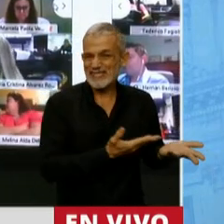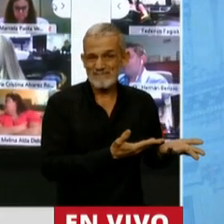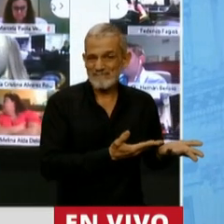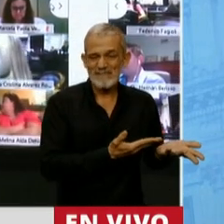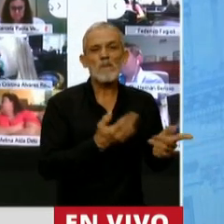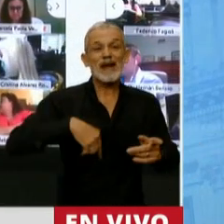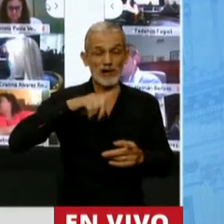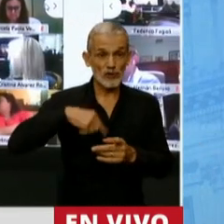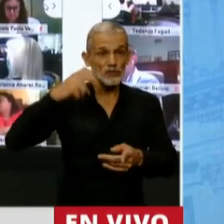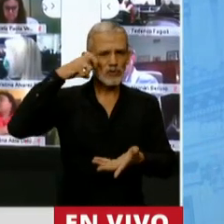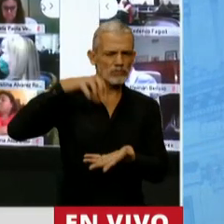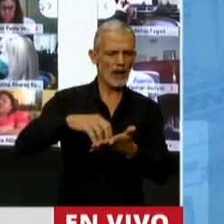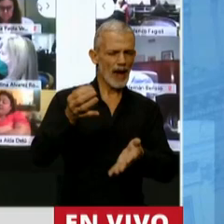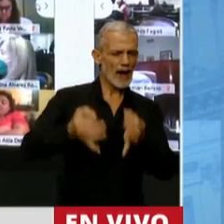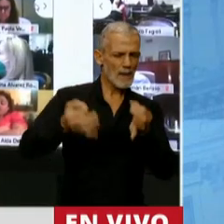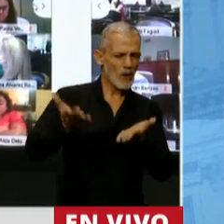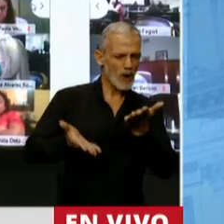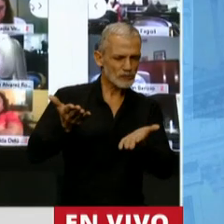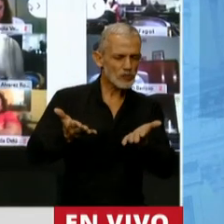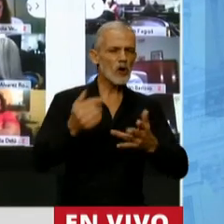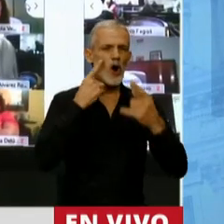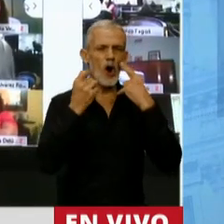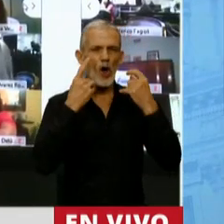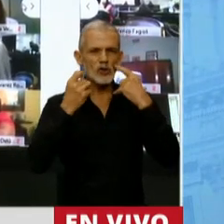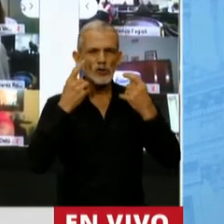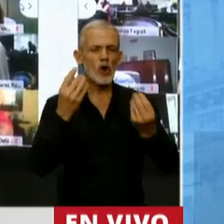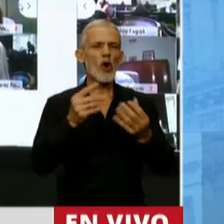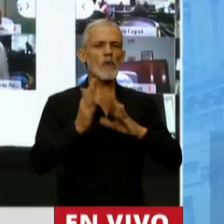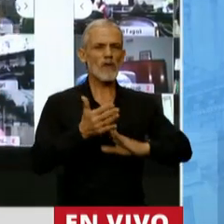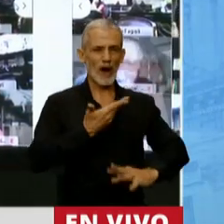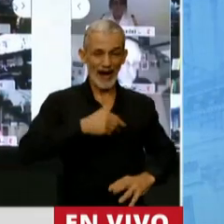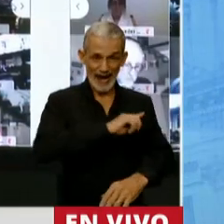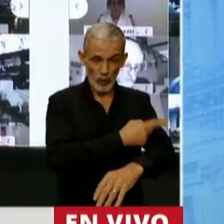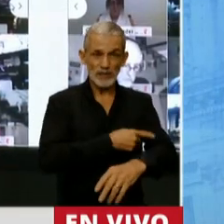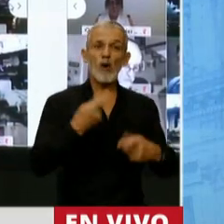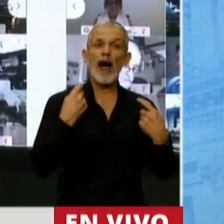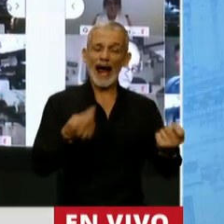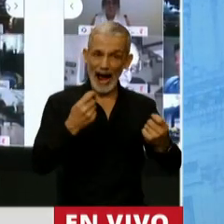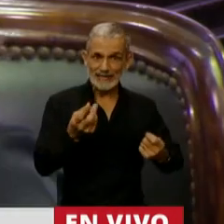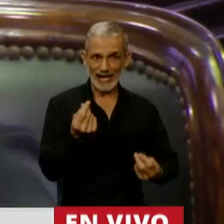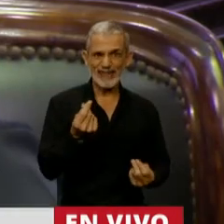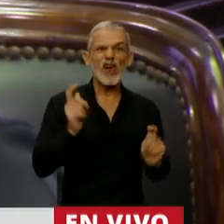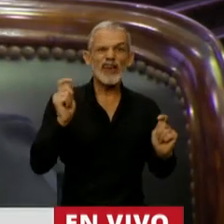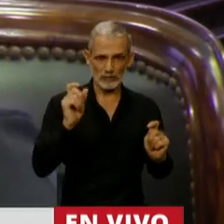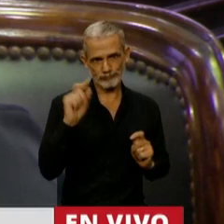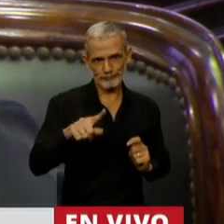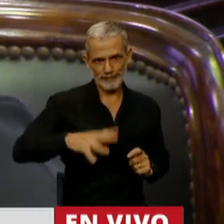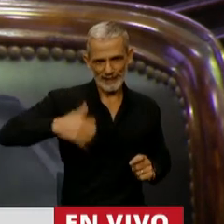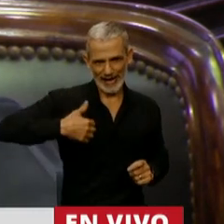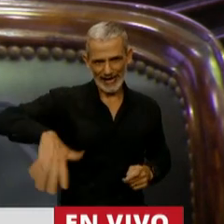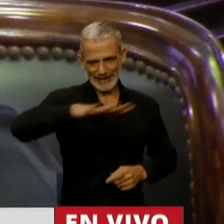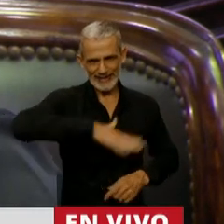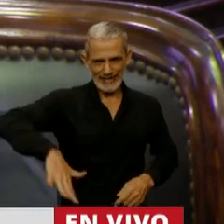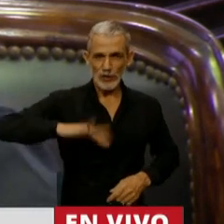nosotros podamos hacer una evaluación y un control de cómo el Ejecutivo gasta el dinero de los argentinos.